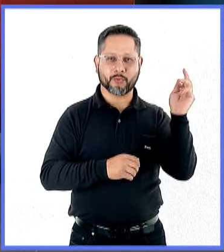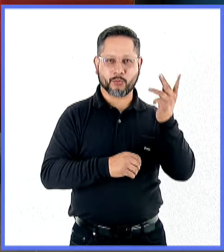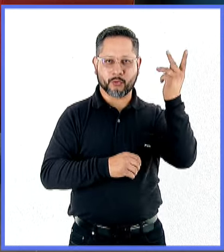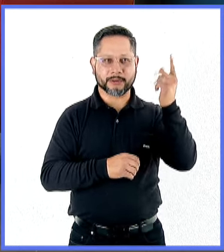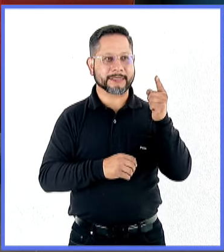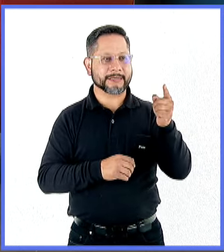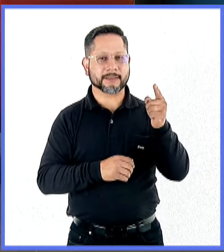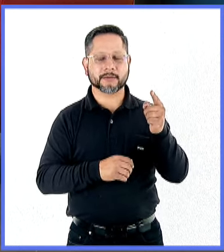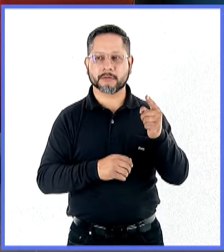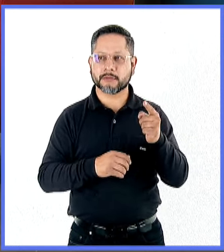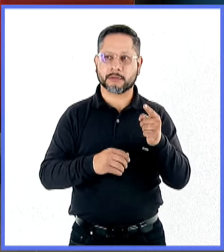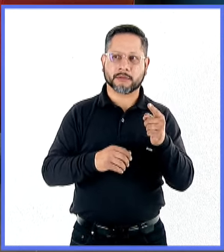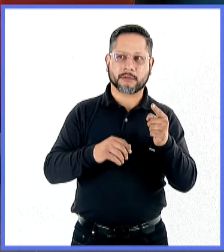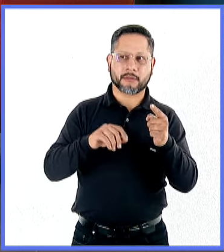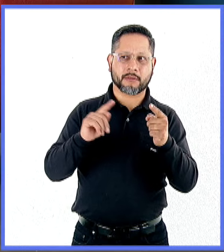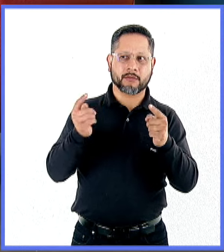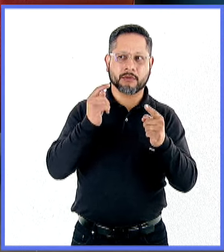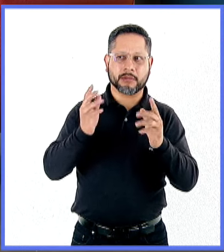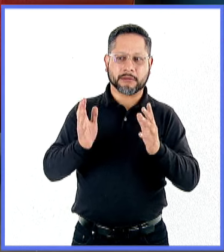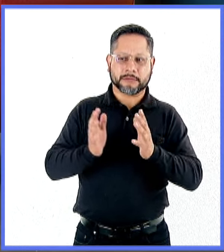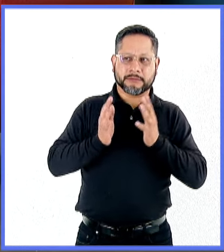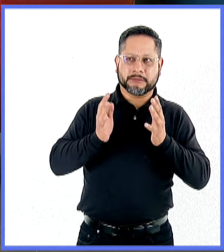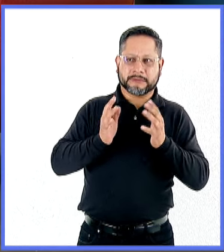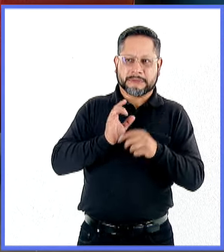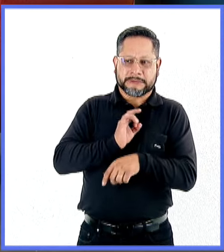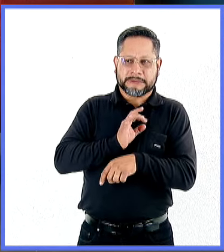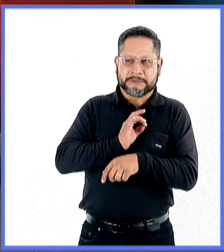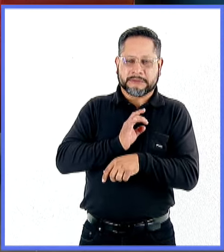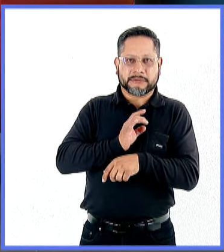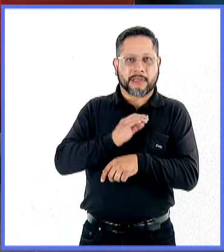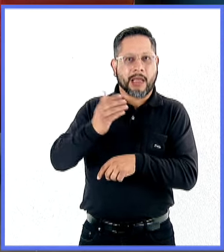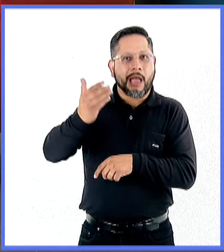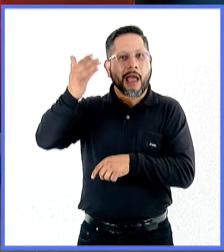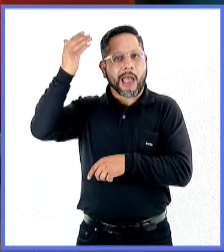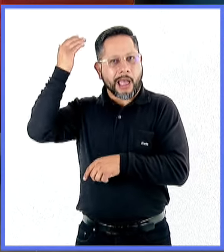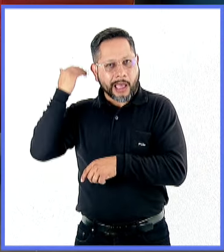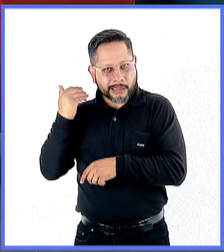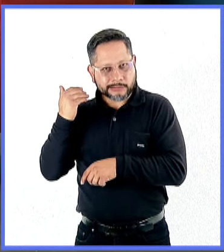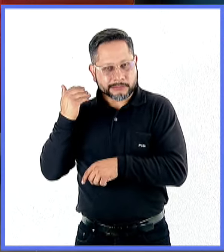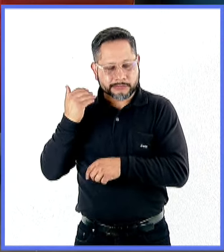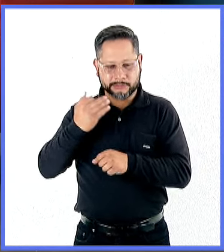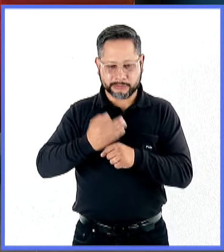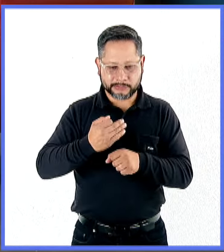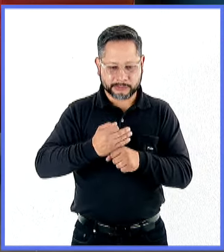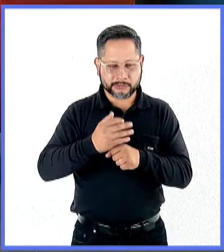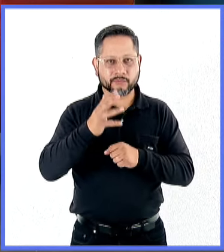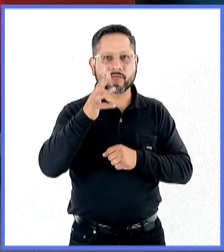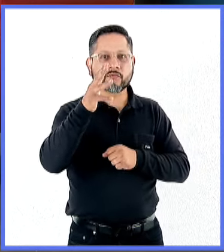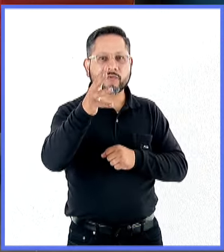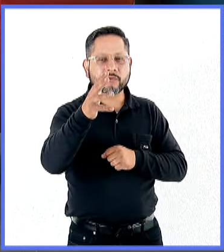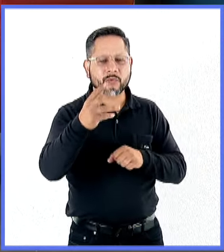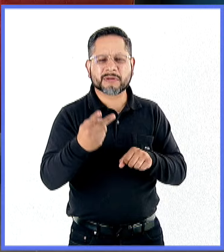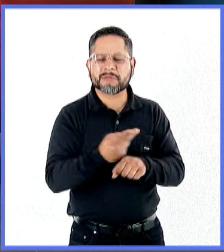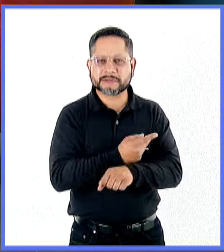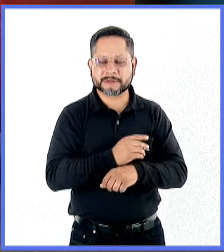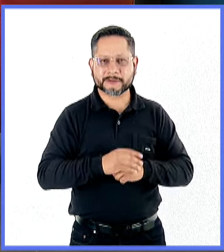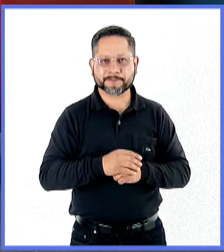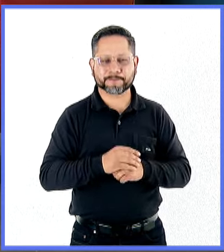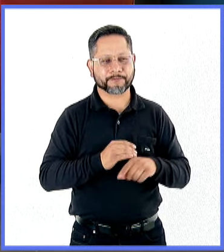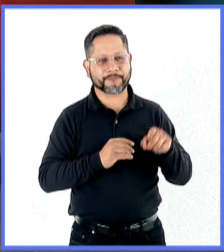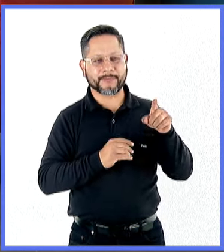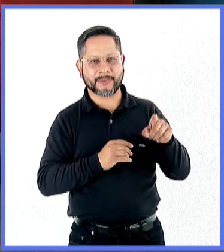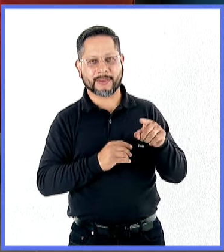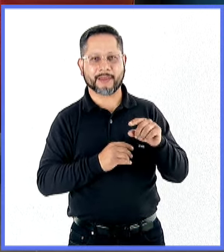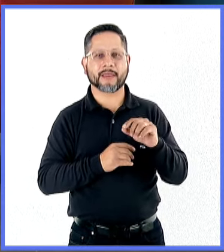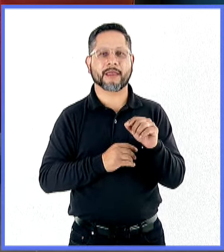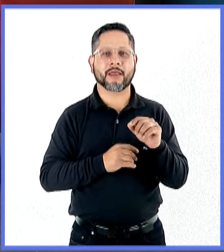asombro al miedo, pasado, presente y futuro de la inteligencia artificial. Enrique Zuccar, del Instituto Nacional de Astrofísica,